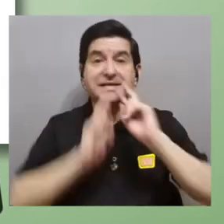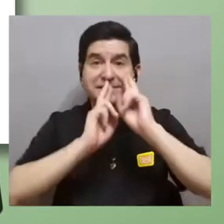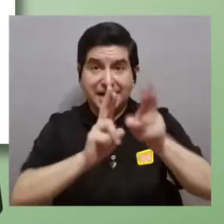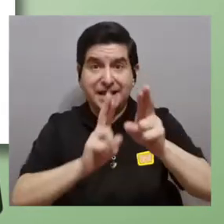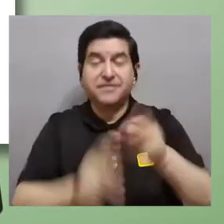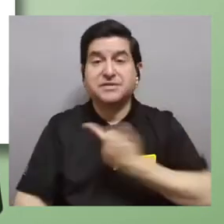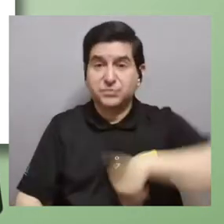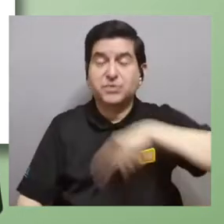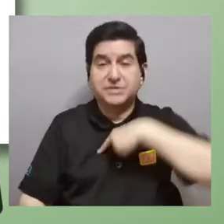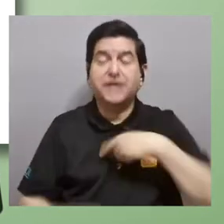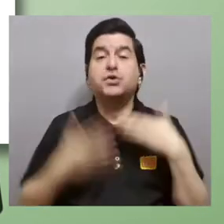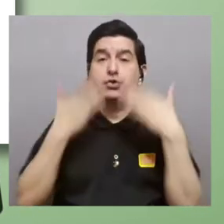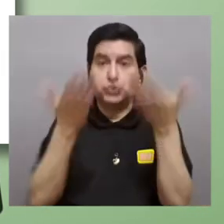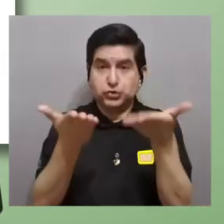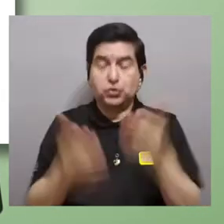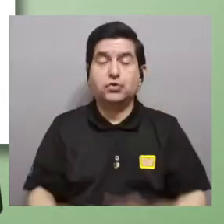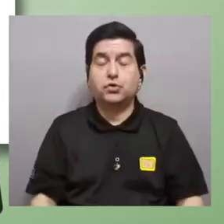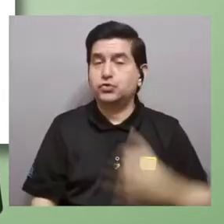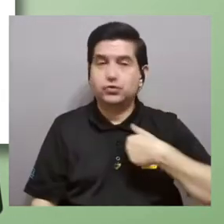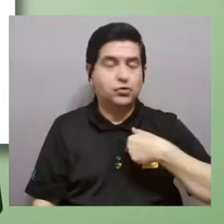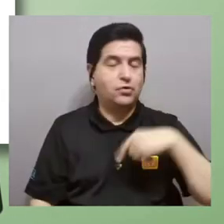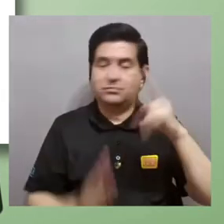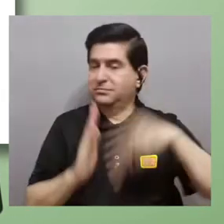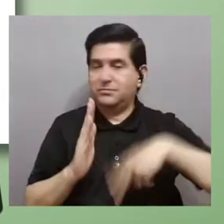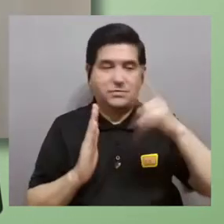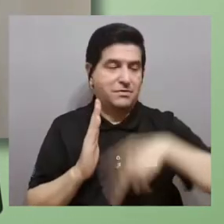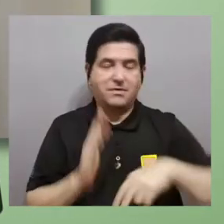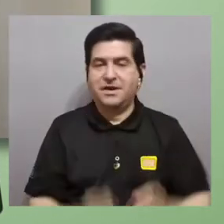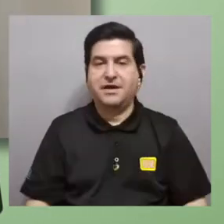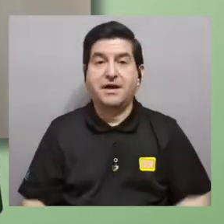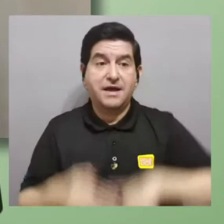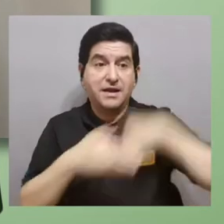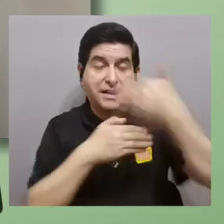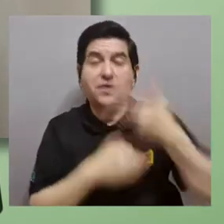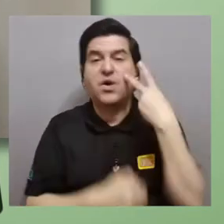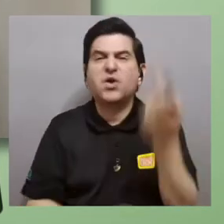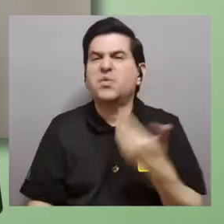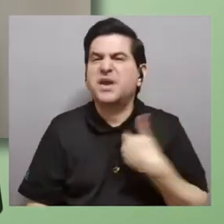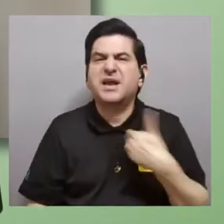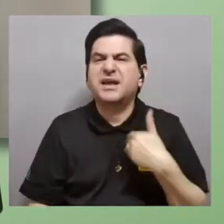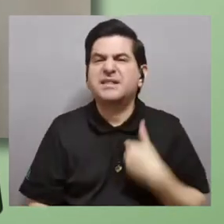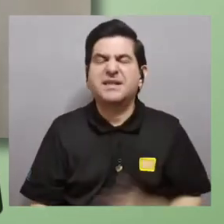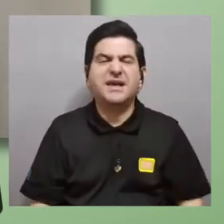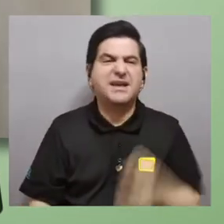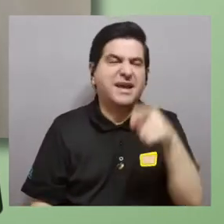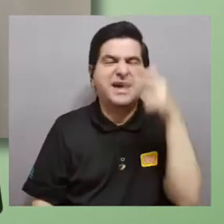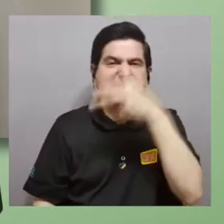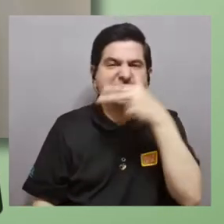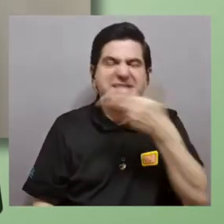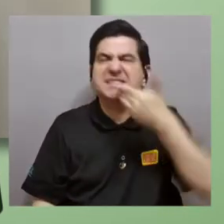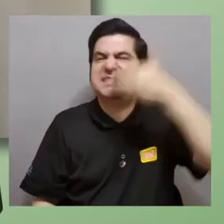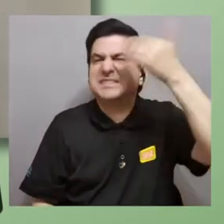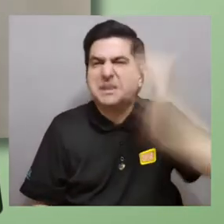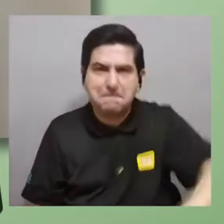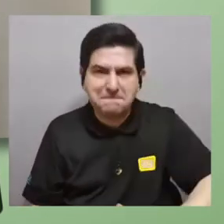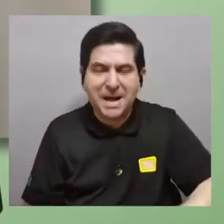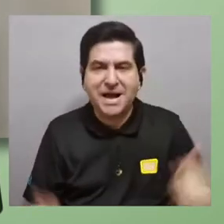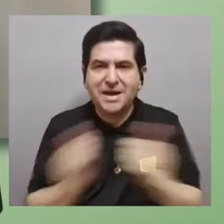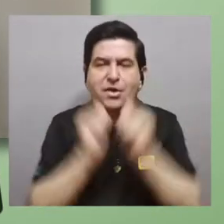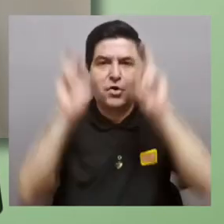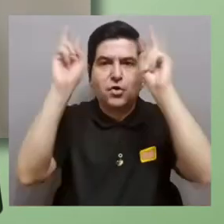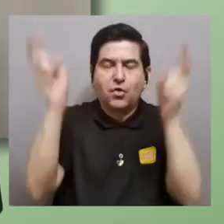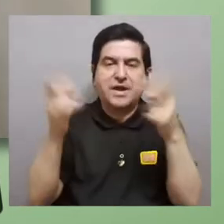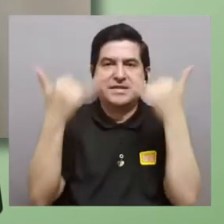Pues esa es la respuesta que le vamos a dar nosotros no la voy a leer y vamos a ver después qué tiene que ver este chiste tan malo